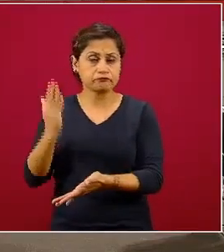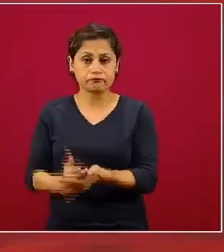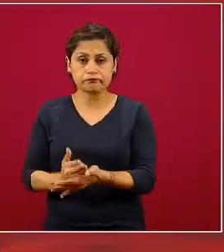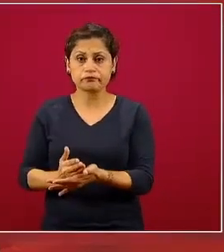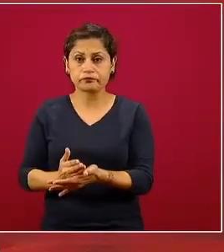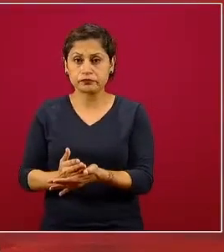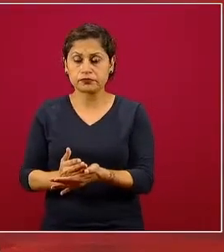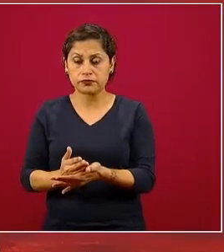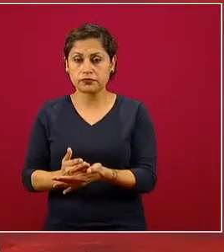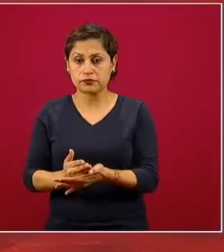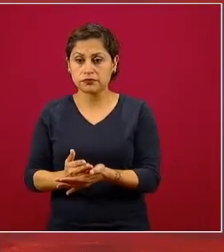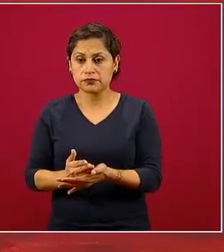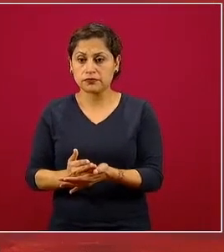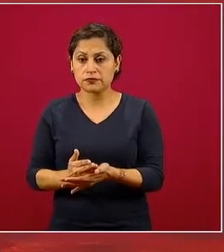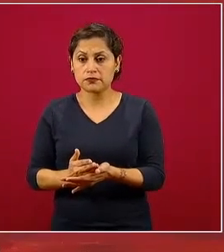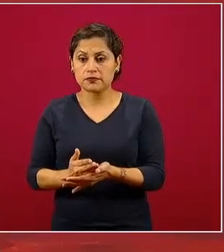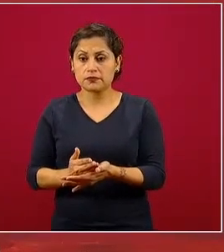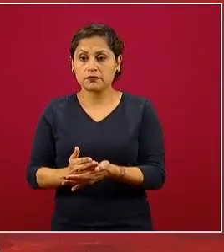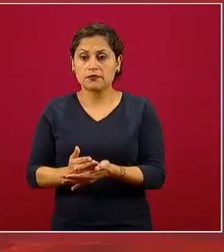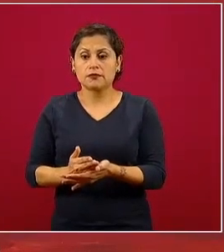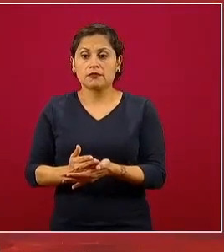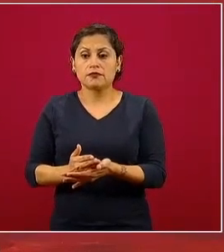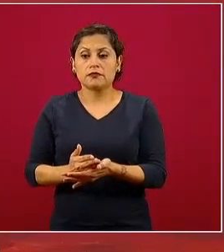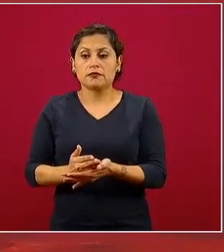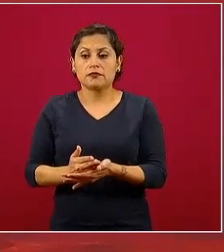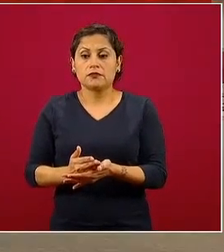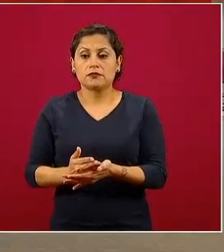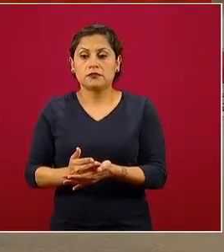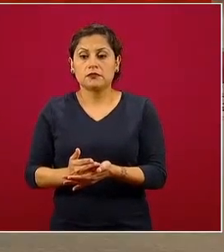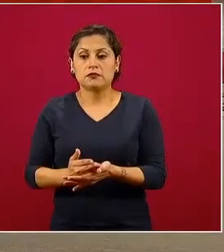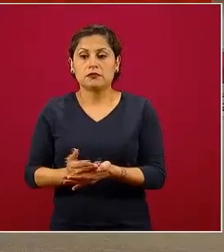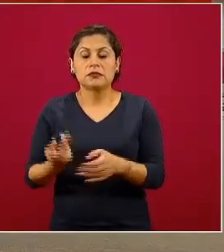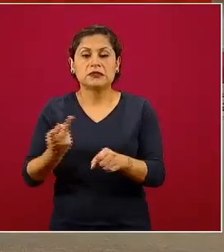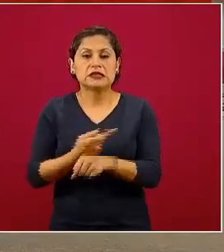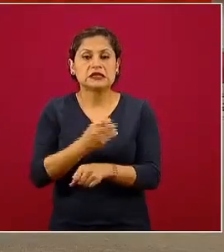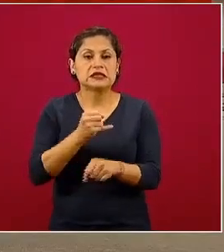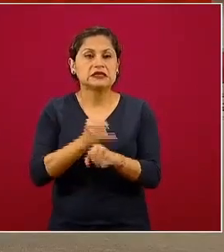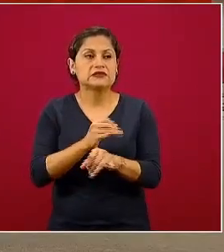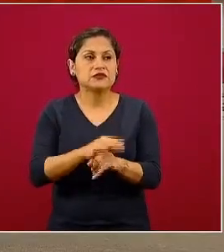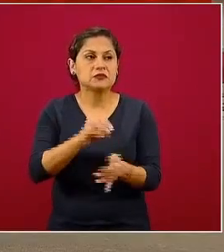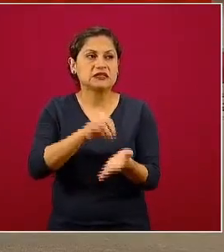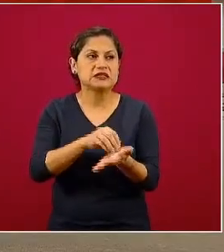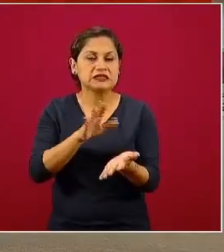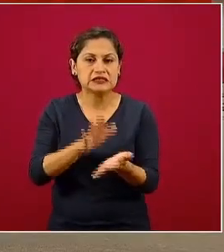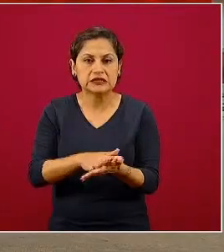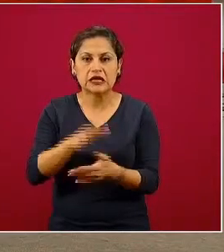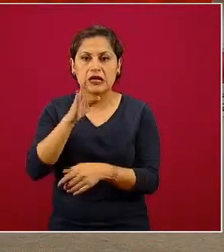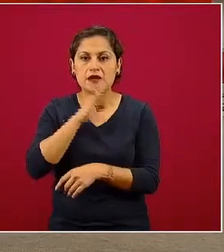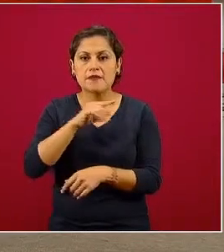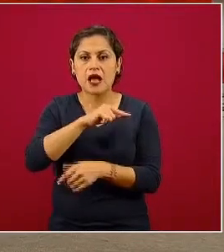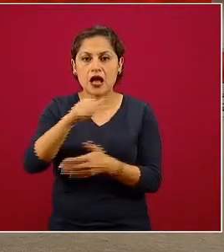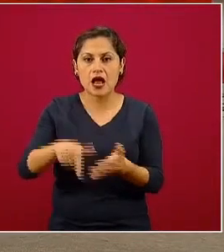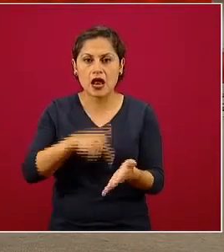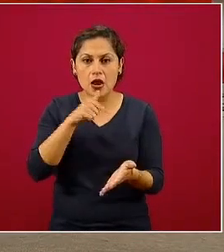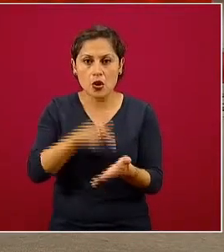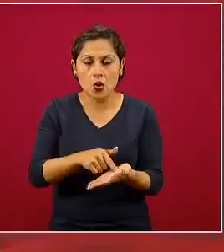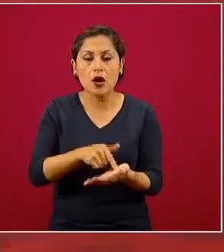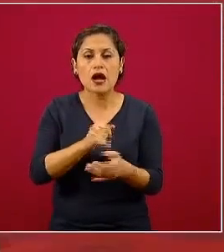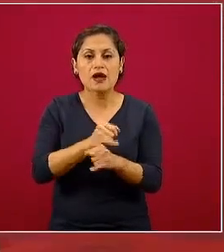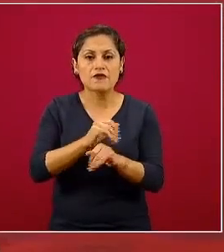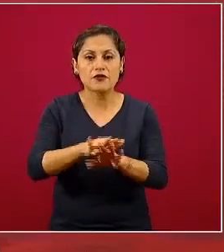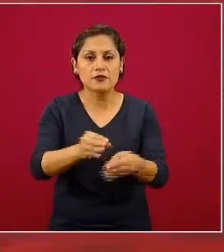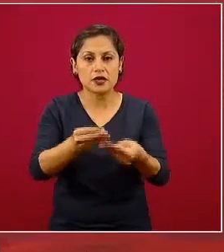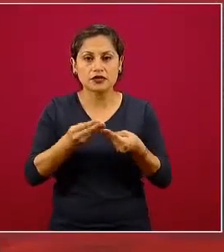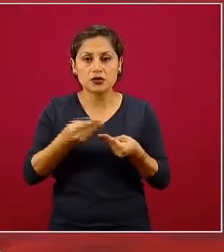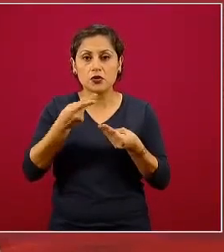casos fatales que habían sido registrados localmente, pero no habían sido subidos a la base de